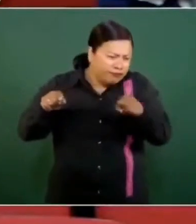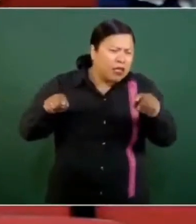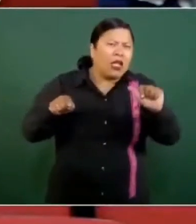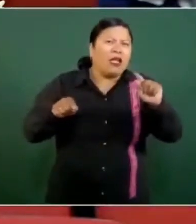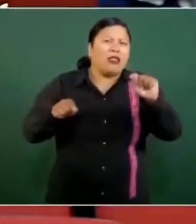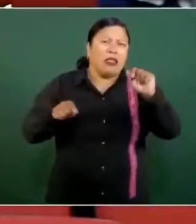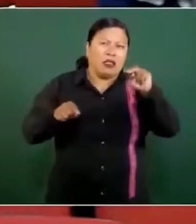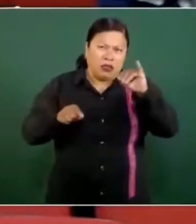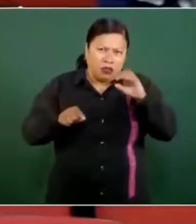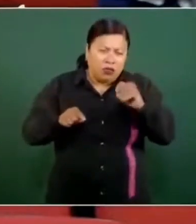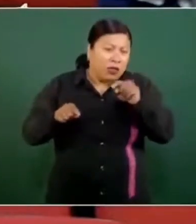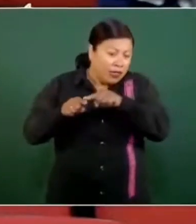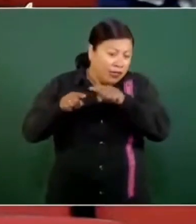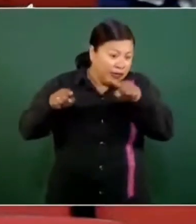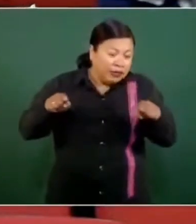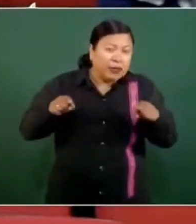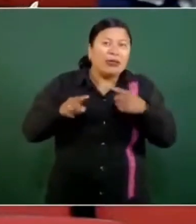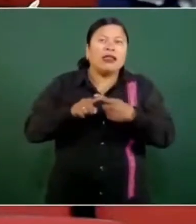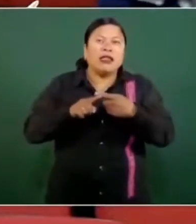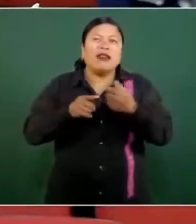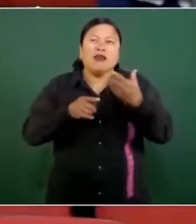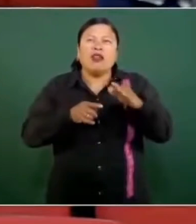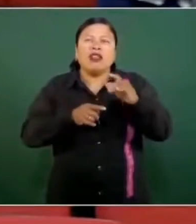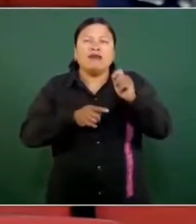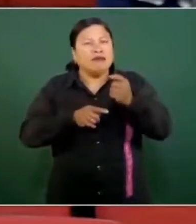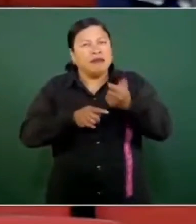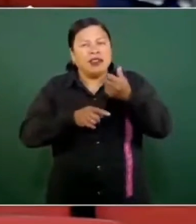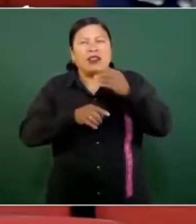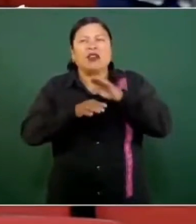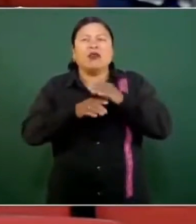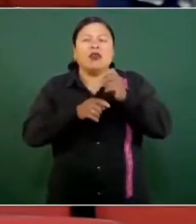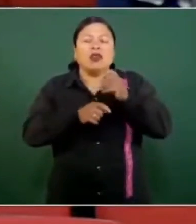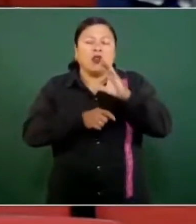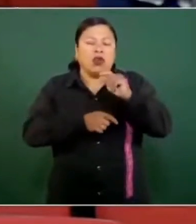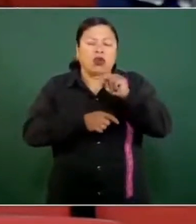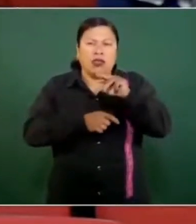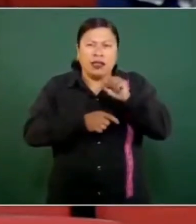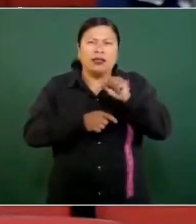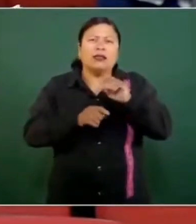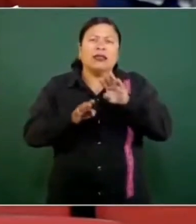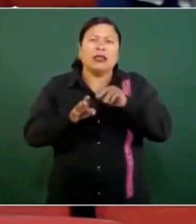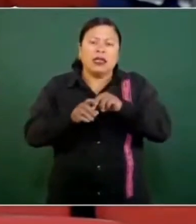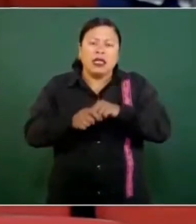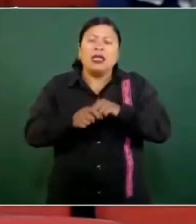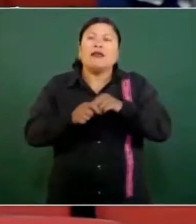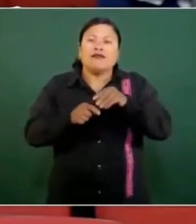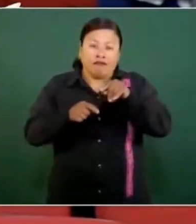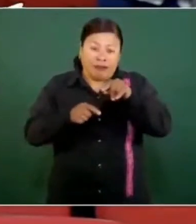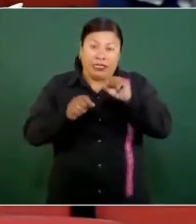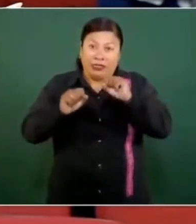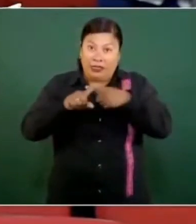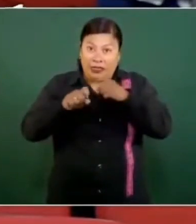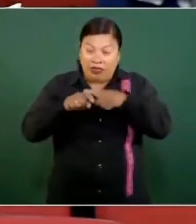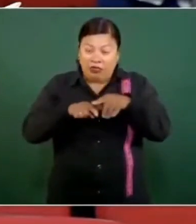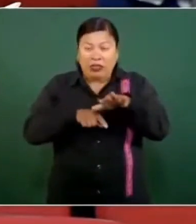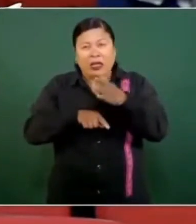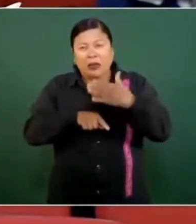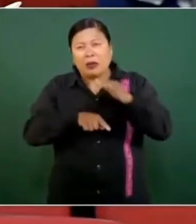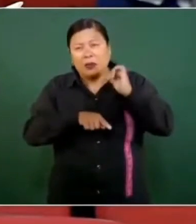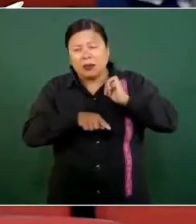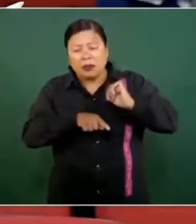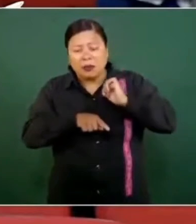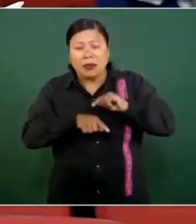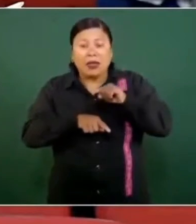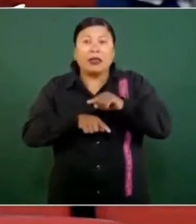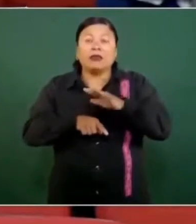visión la tuvo el conquistador Hernán Cortés a su arribo a la bahía, en Senada de Salina Cruz, donde, por cierto, se encuentra